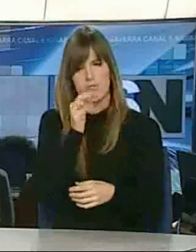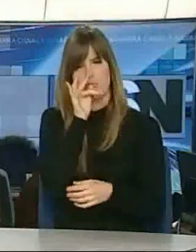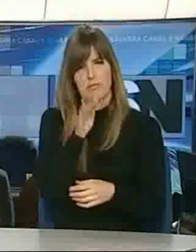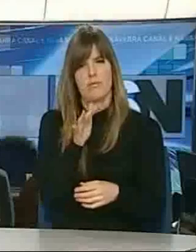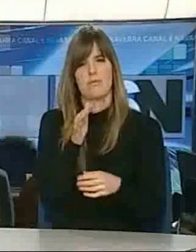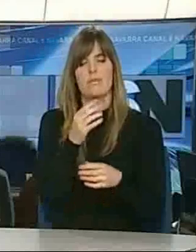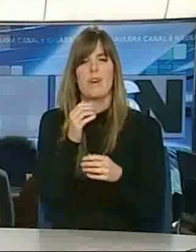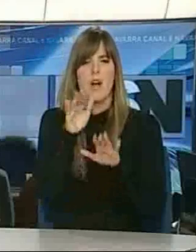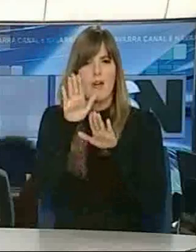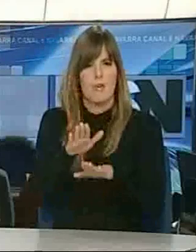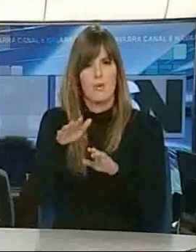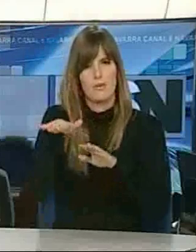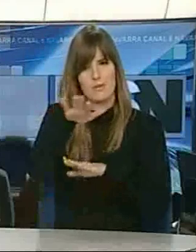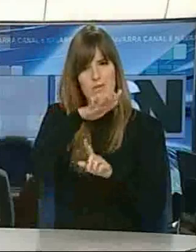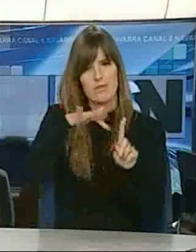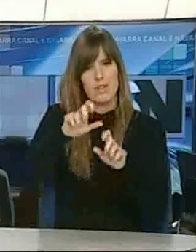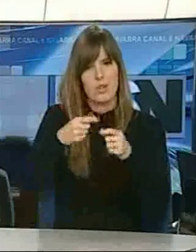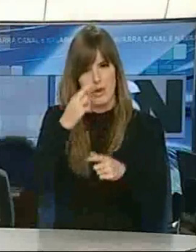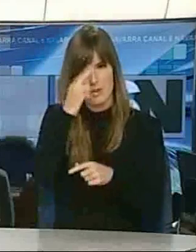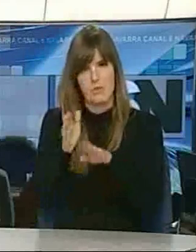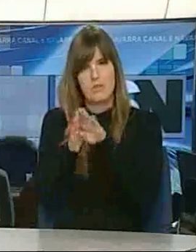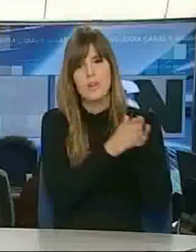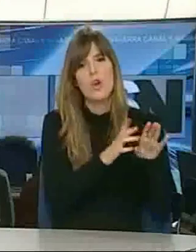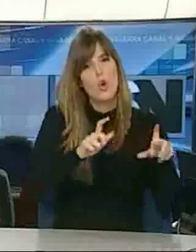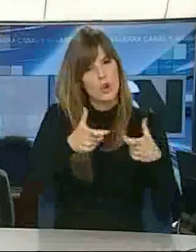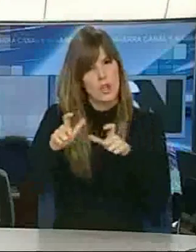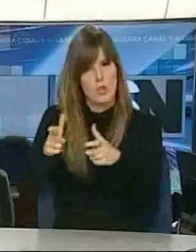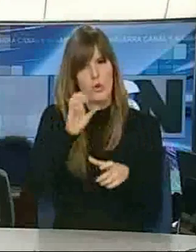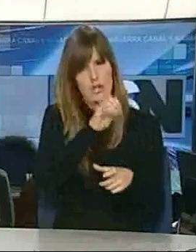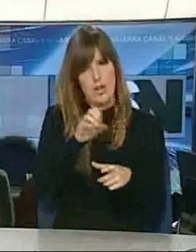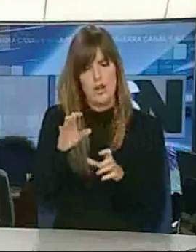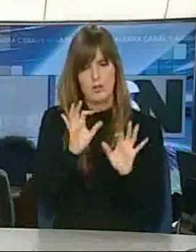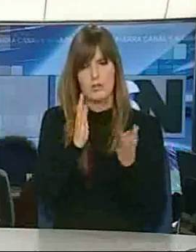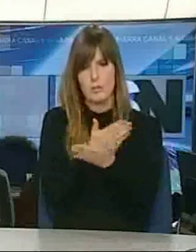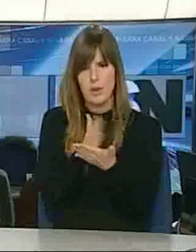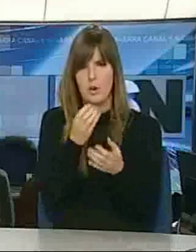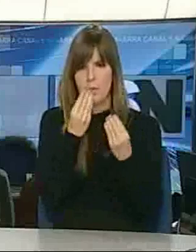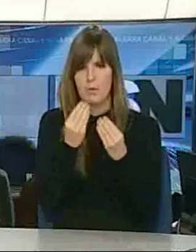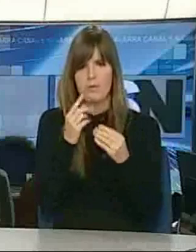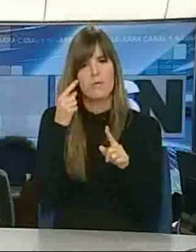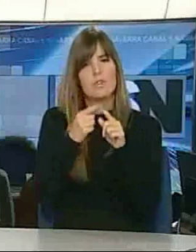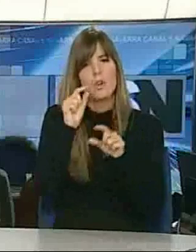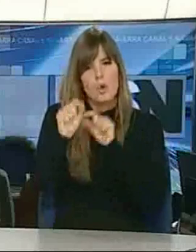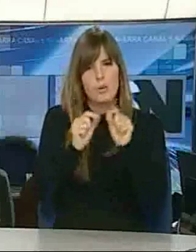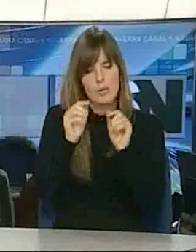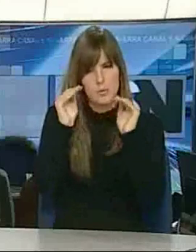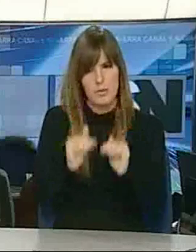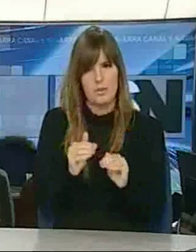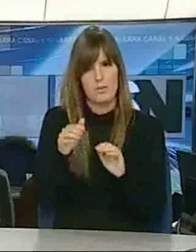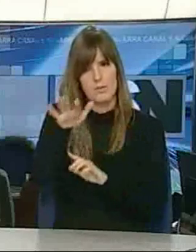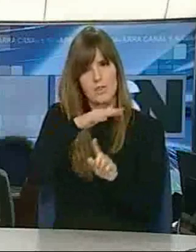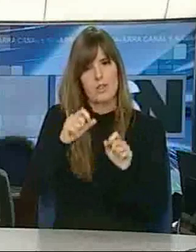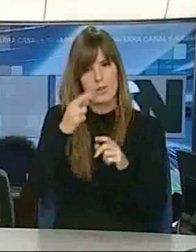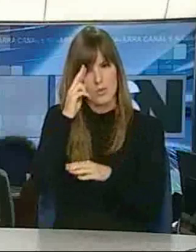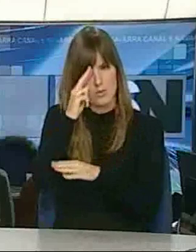medioambiente. Tirar las cosas en los contenedores para no contaminar y cuidar el medioambiente.